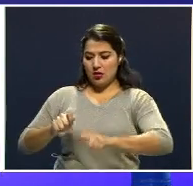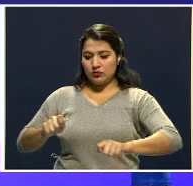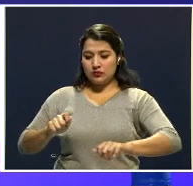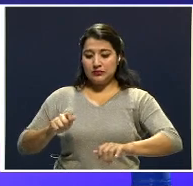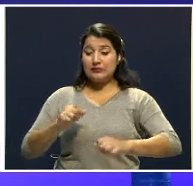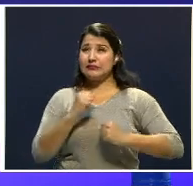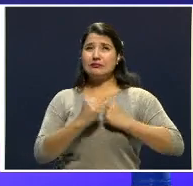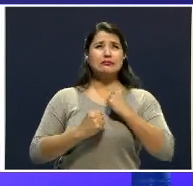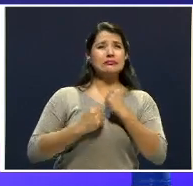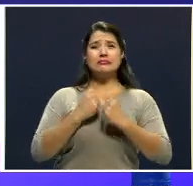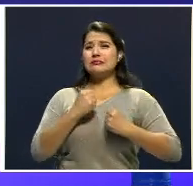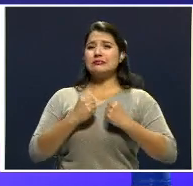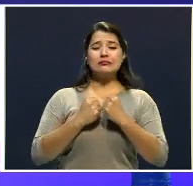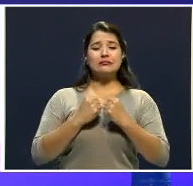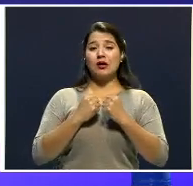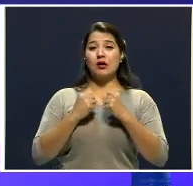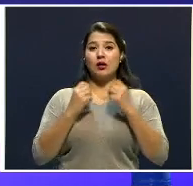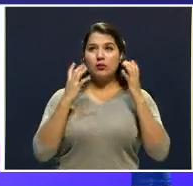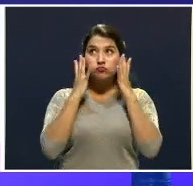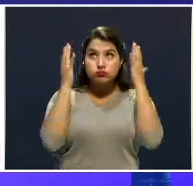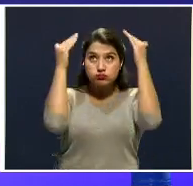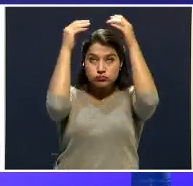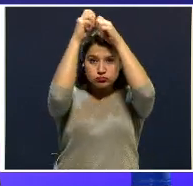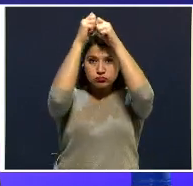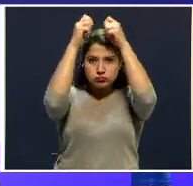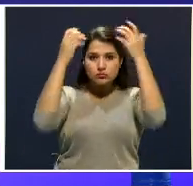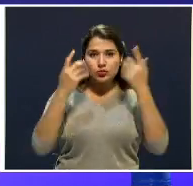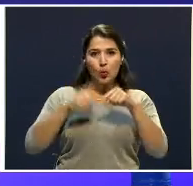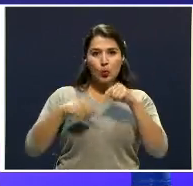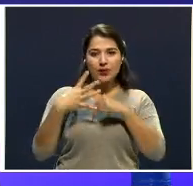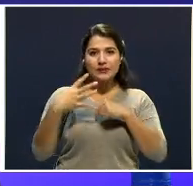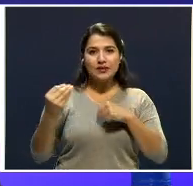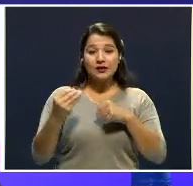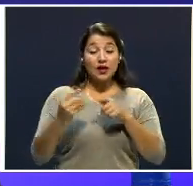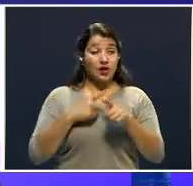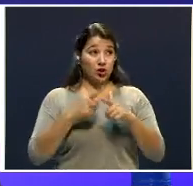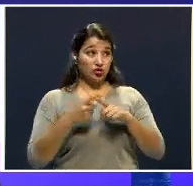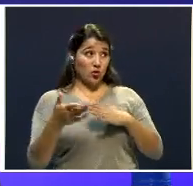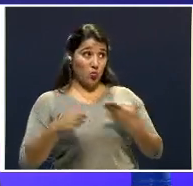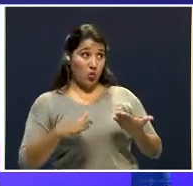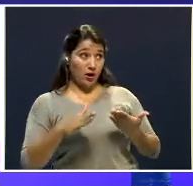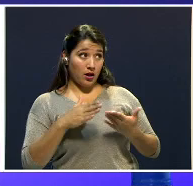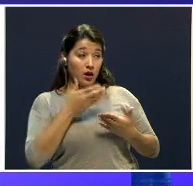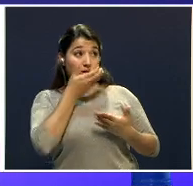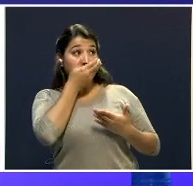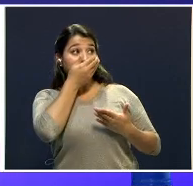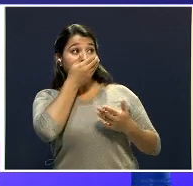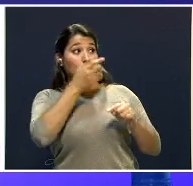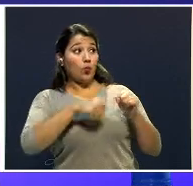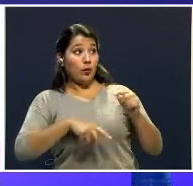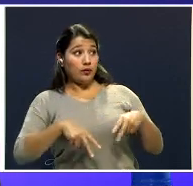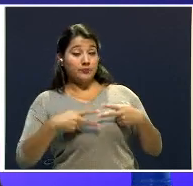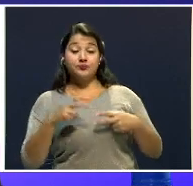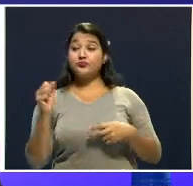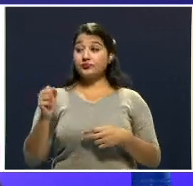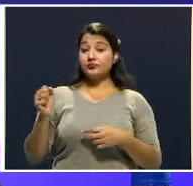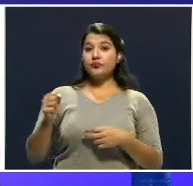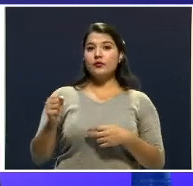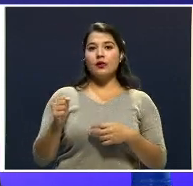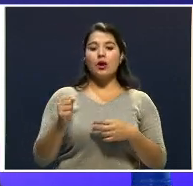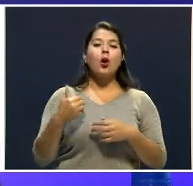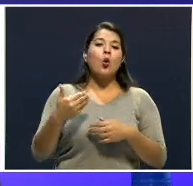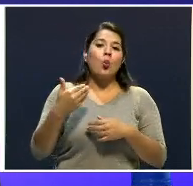sí. Incluso la autopsia va a determinar posteriormente que ella tiene mucha arena en